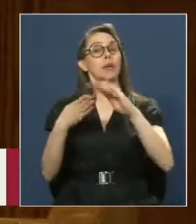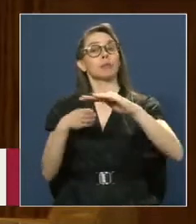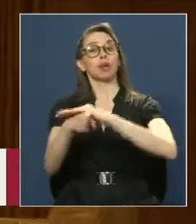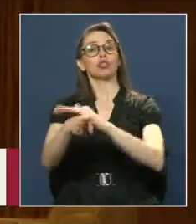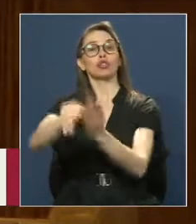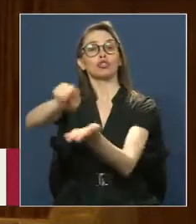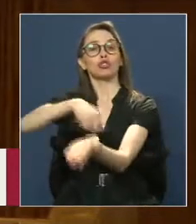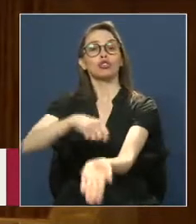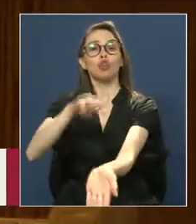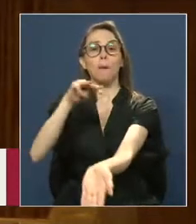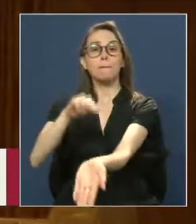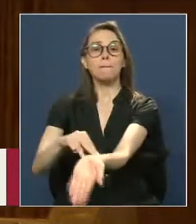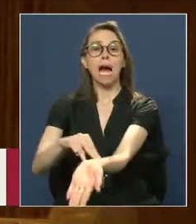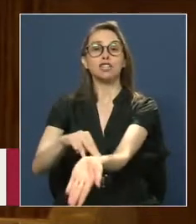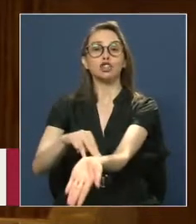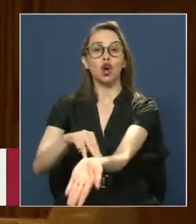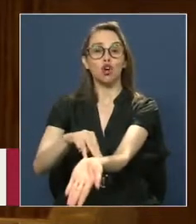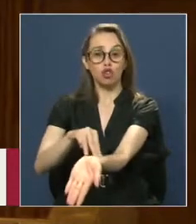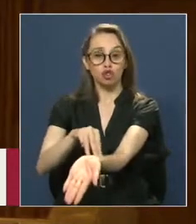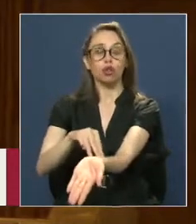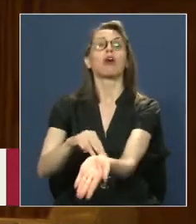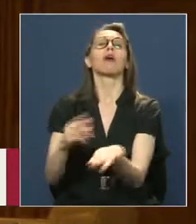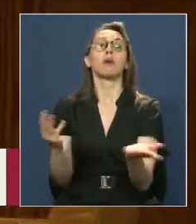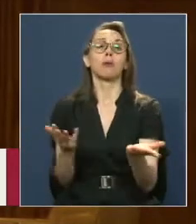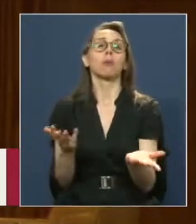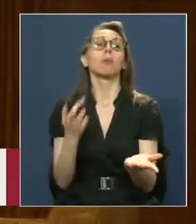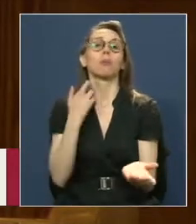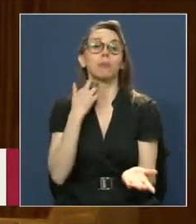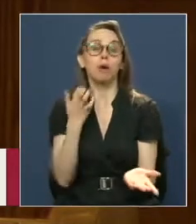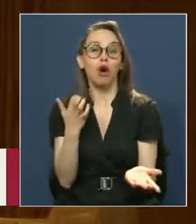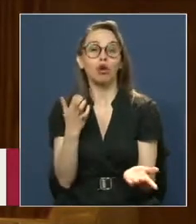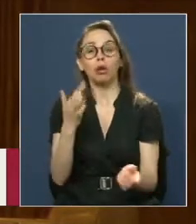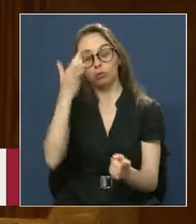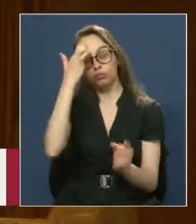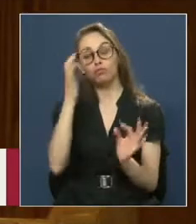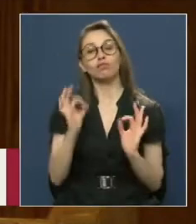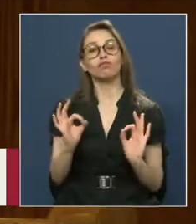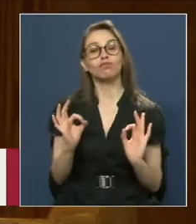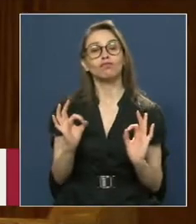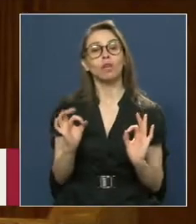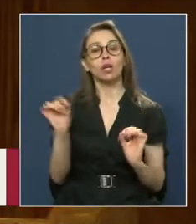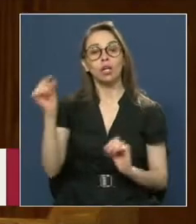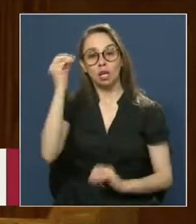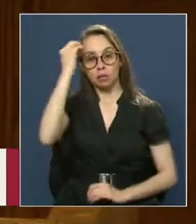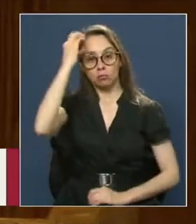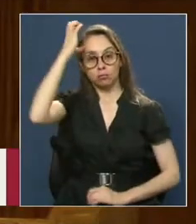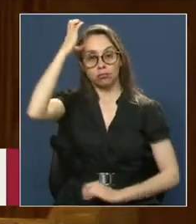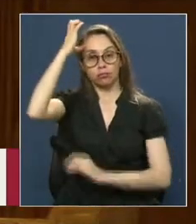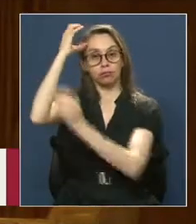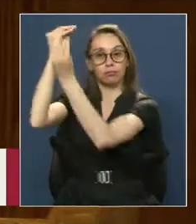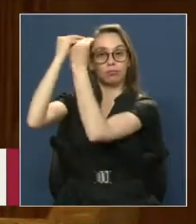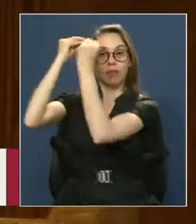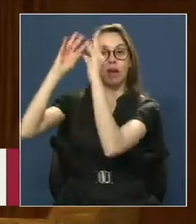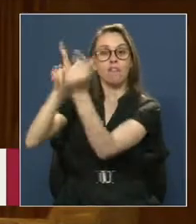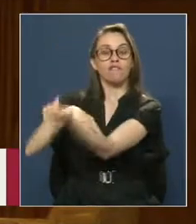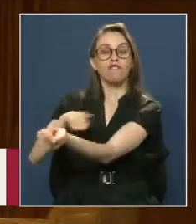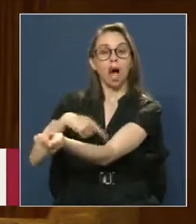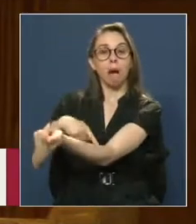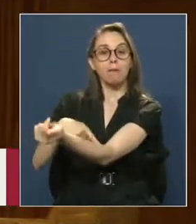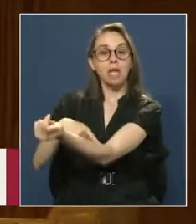masonería Casi Casi Como consecuencia Lógica Del acervo Recibido En el seno Familiar